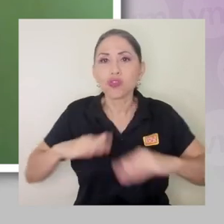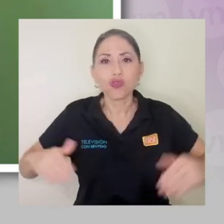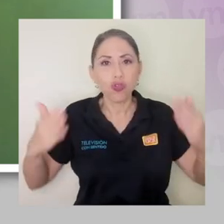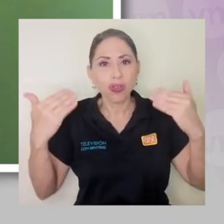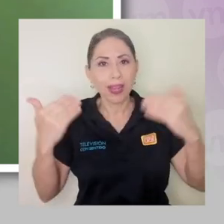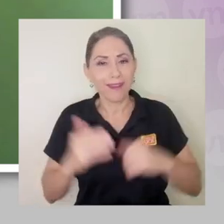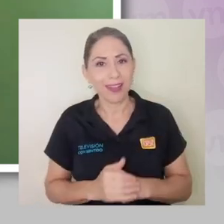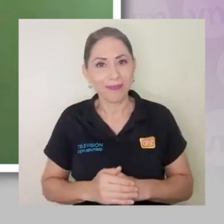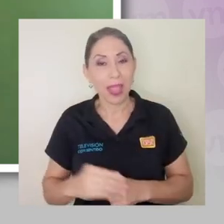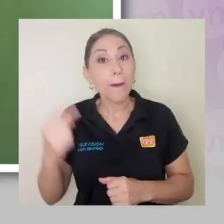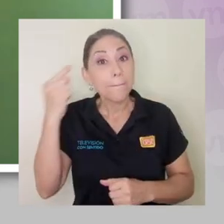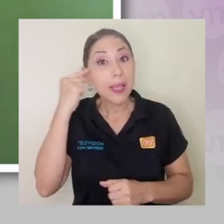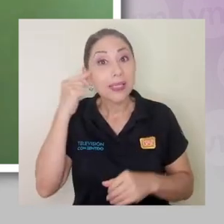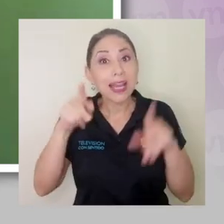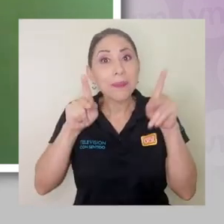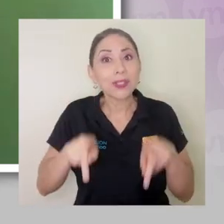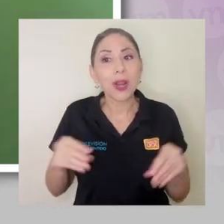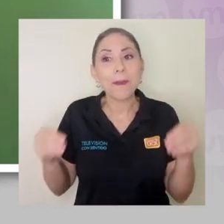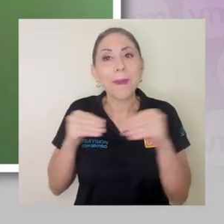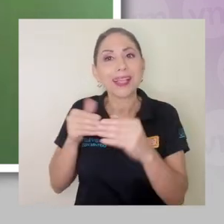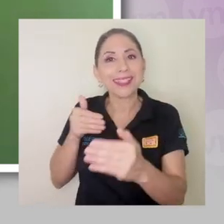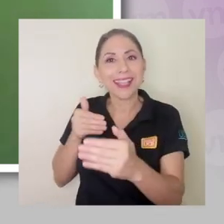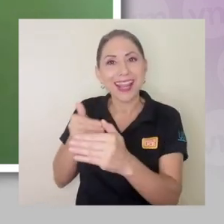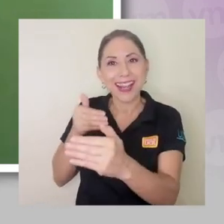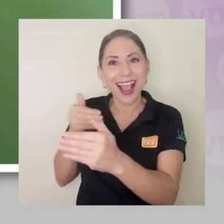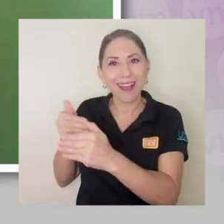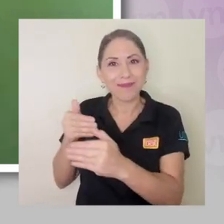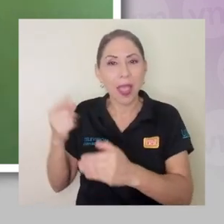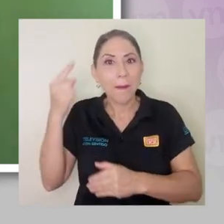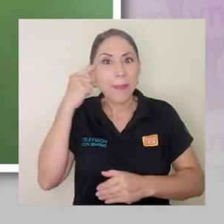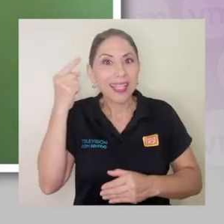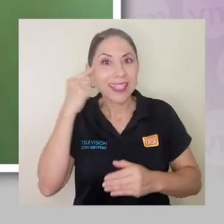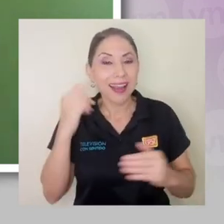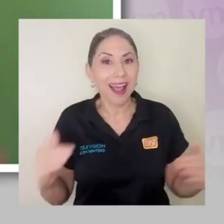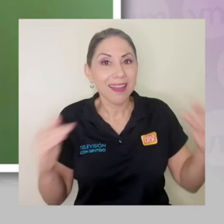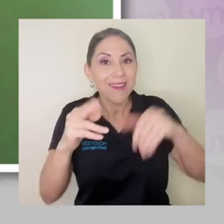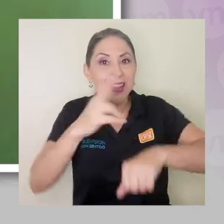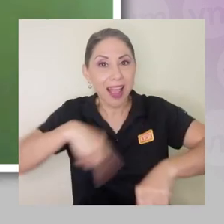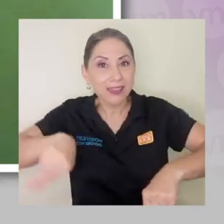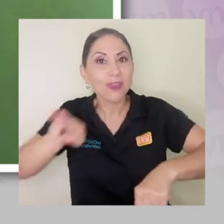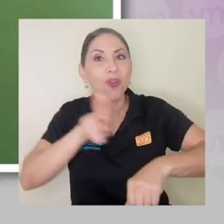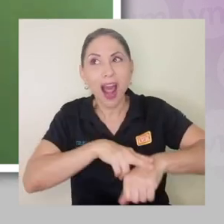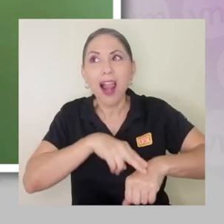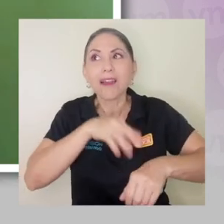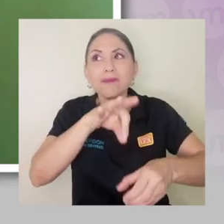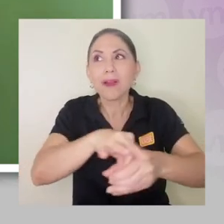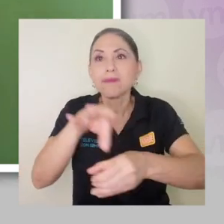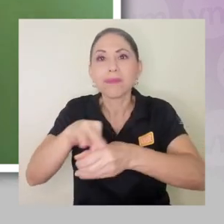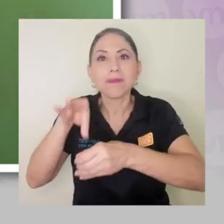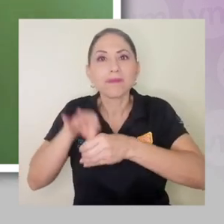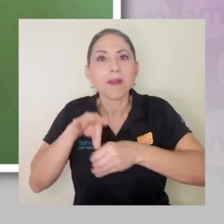entonces es pensar en los que están más cerca, pensar en la producción que hay a nivel nacional, pensar en que